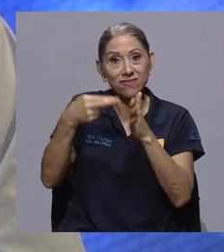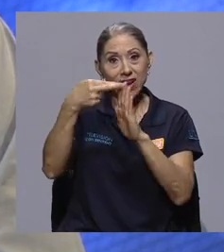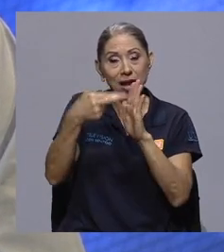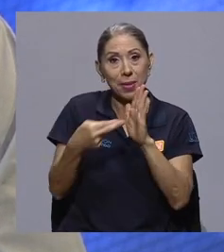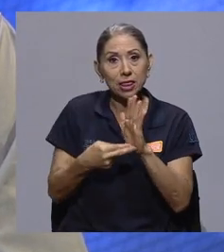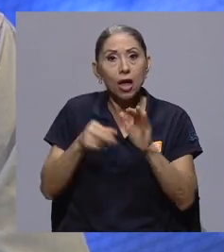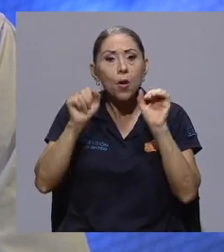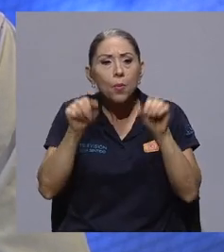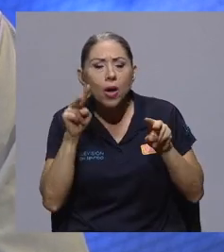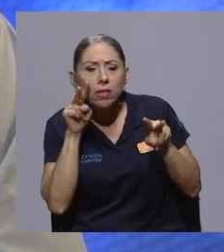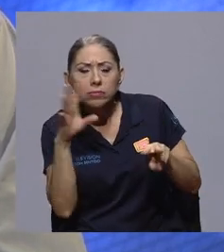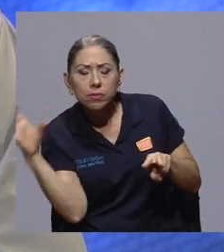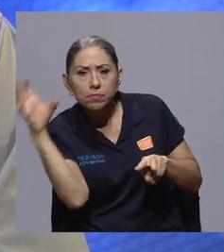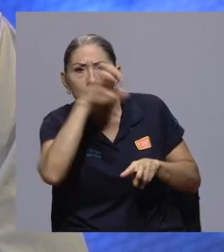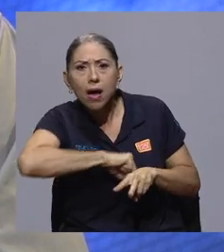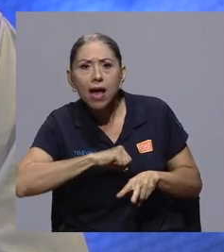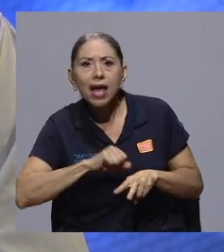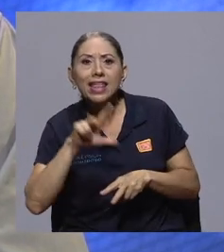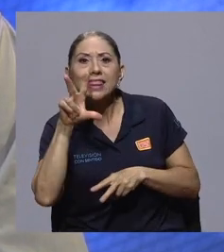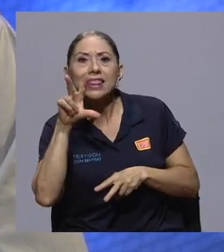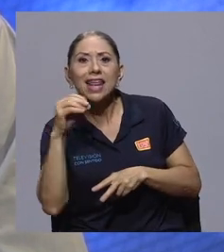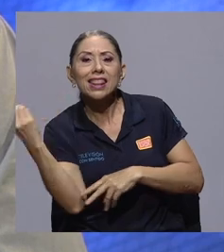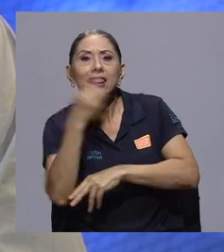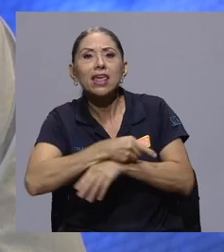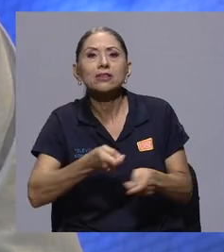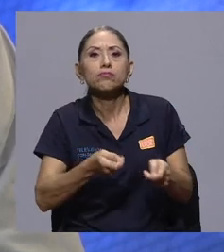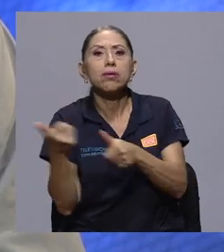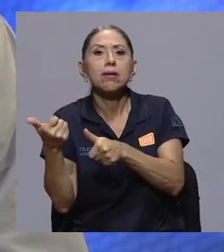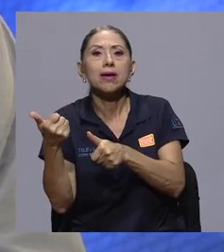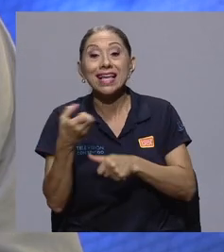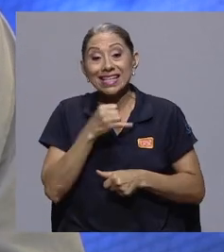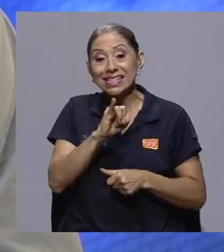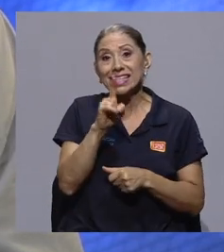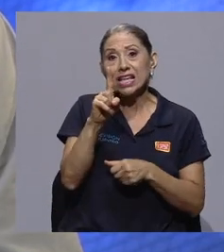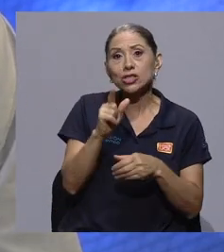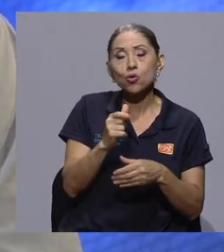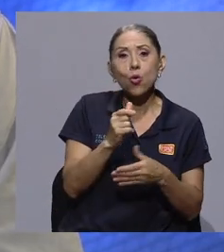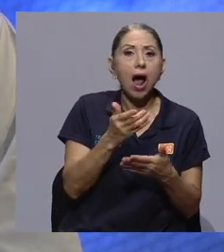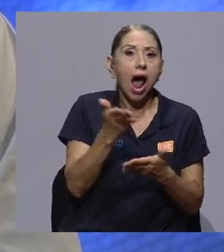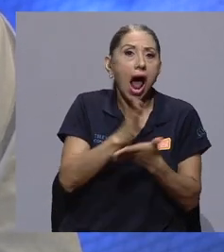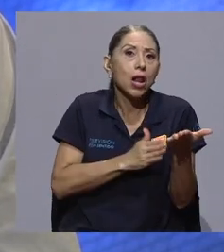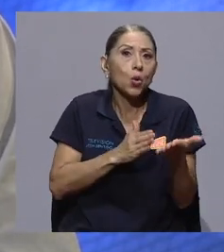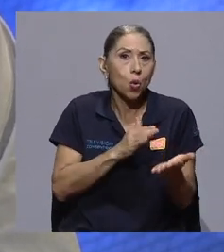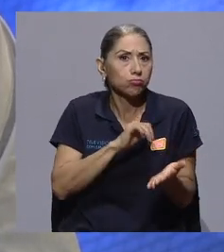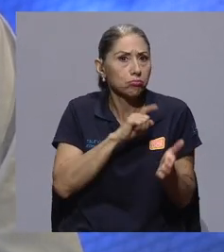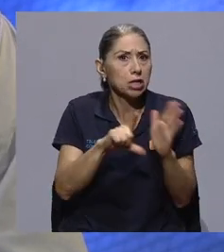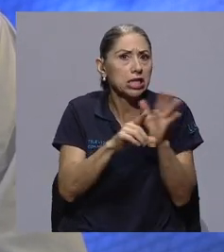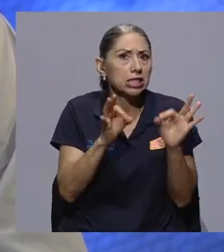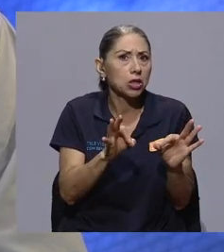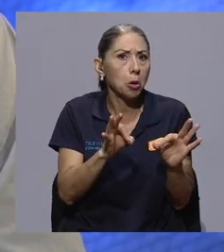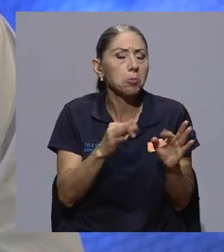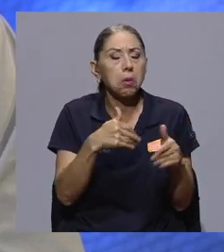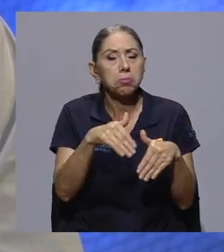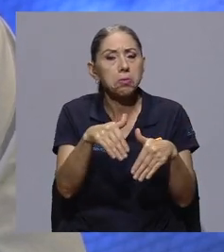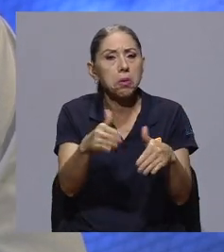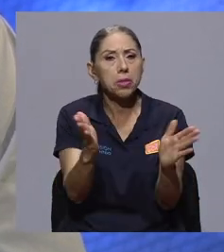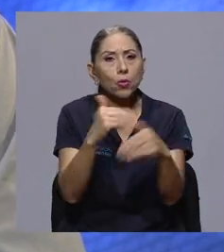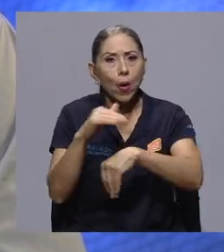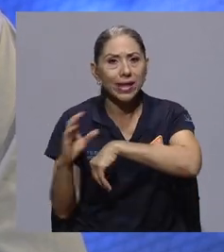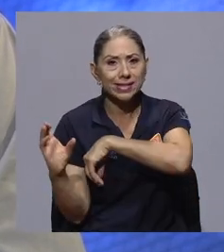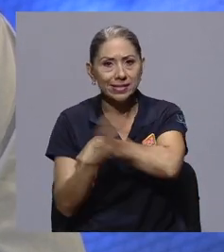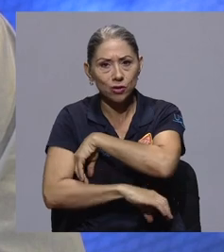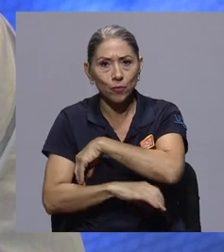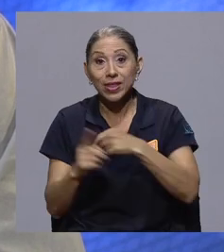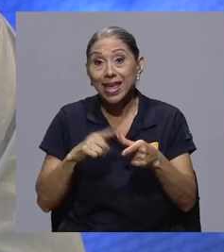con 30 días de suspensión por consumir una droga ilícita. Si es lícita, eso se reduce considerablemente y muchas veces no hay ninguna sanción.